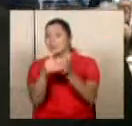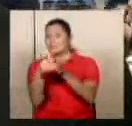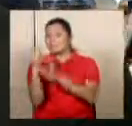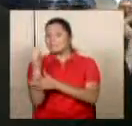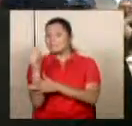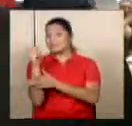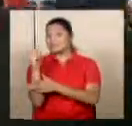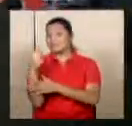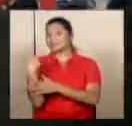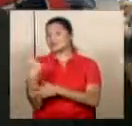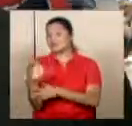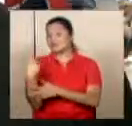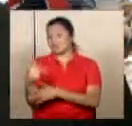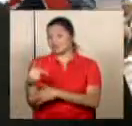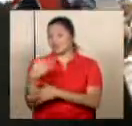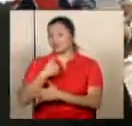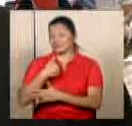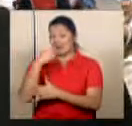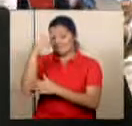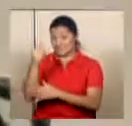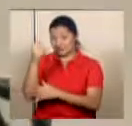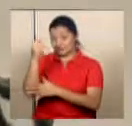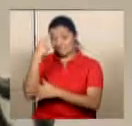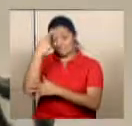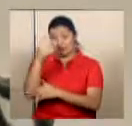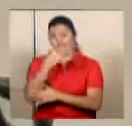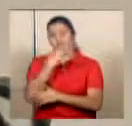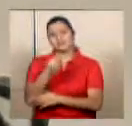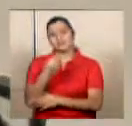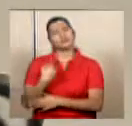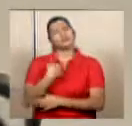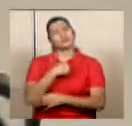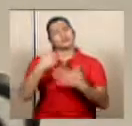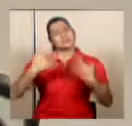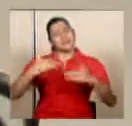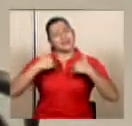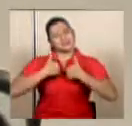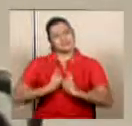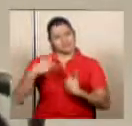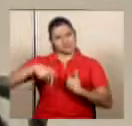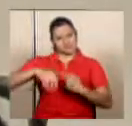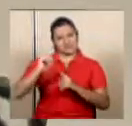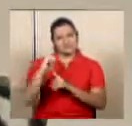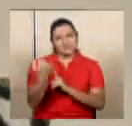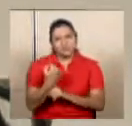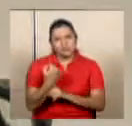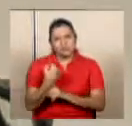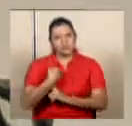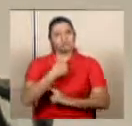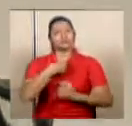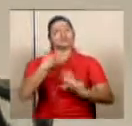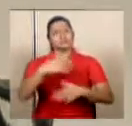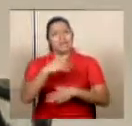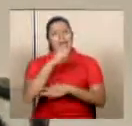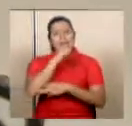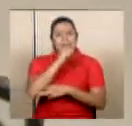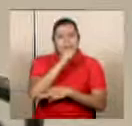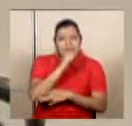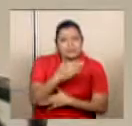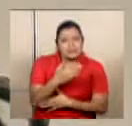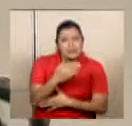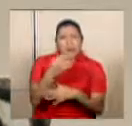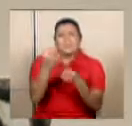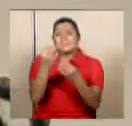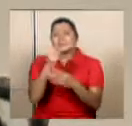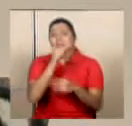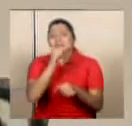arriesgando la pensión que corresponde al mes de diciembre. Estamos cansados de esta situación, somos adultos mayores, muchos